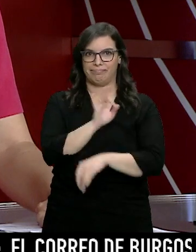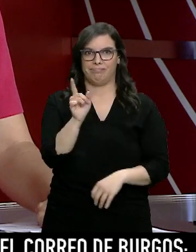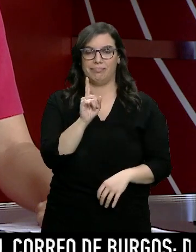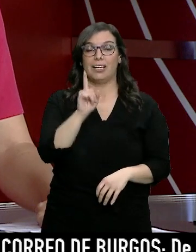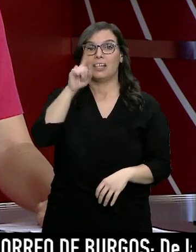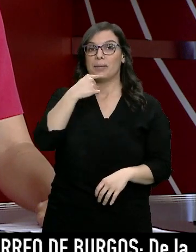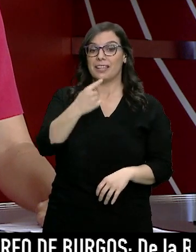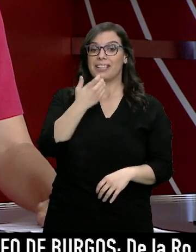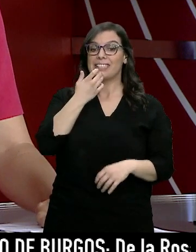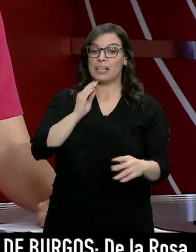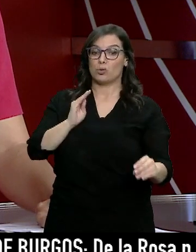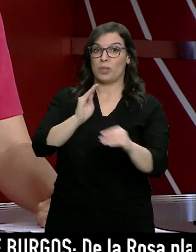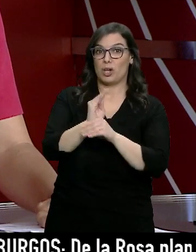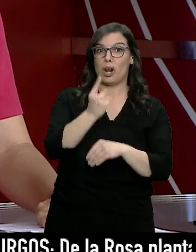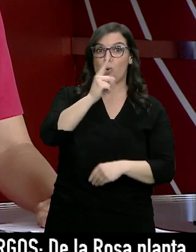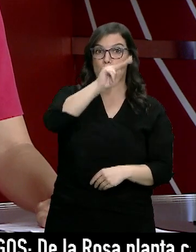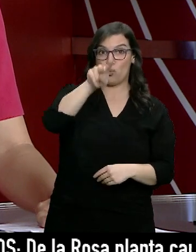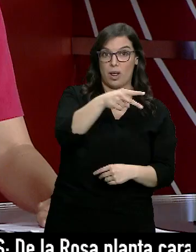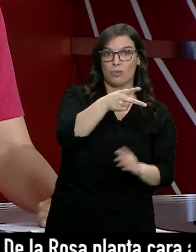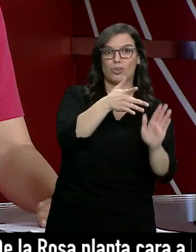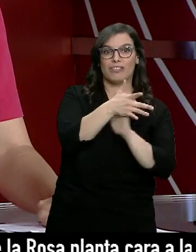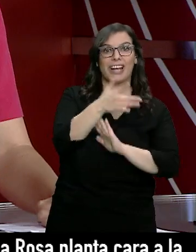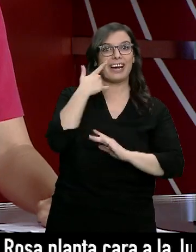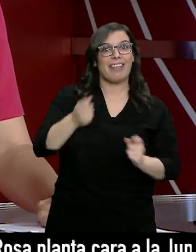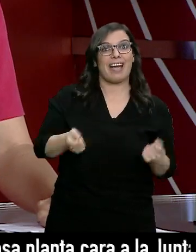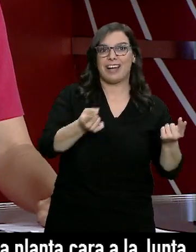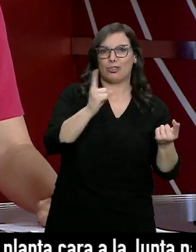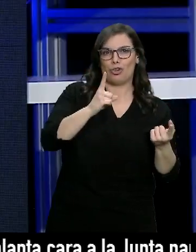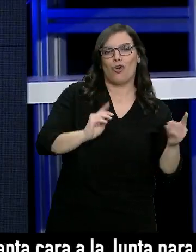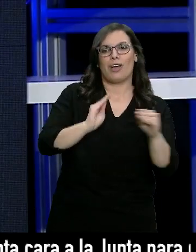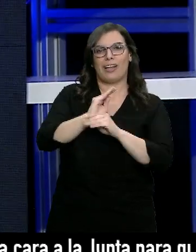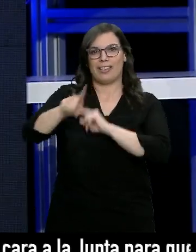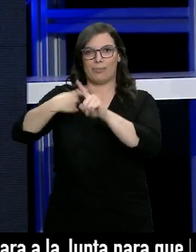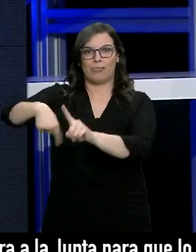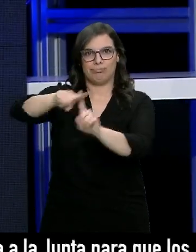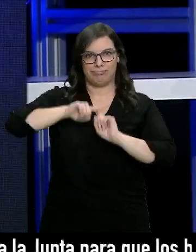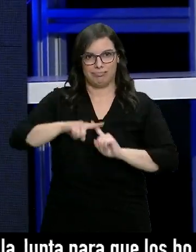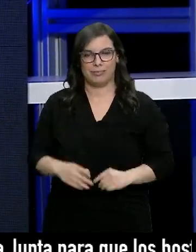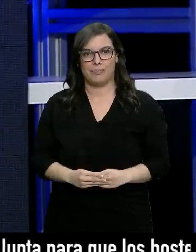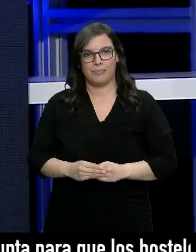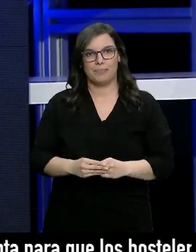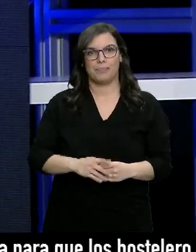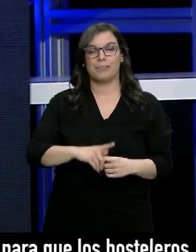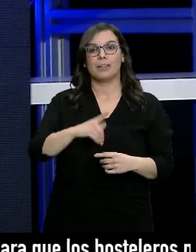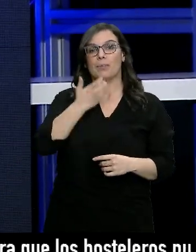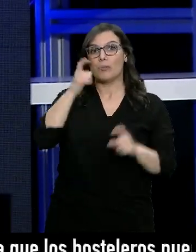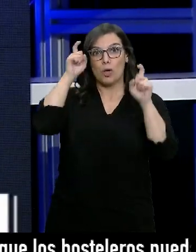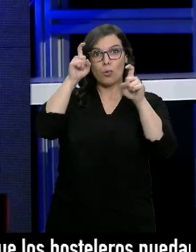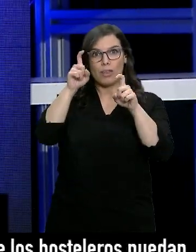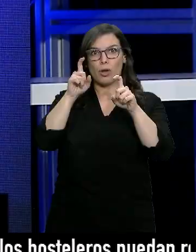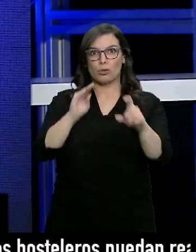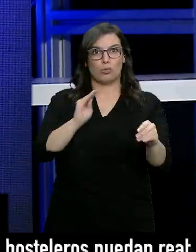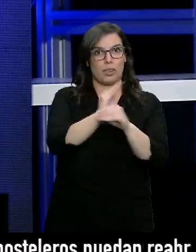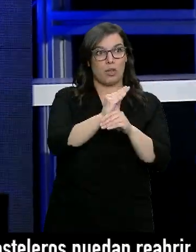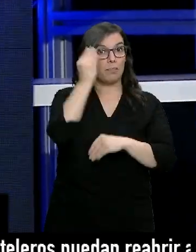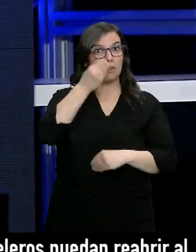que cada euro que se destina a este ámbito es una inversión. Está muchísimo más subvencionada la educación y nos